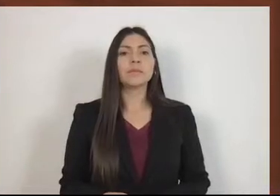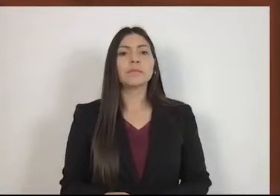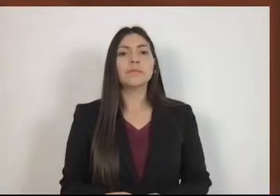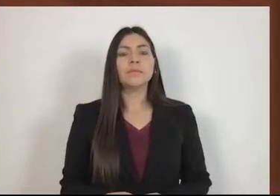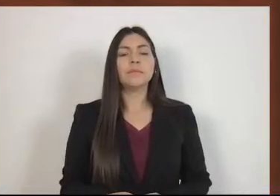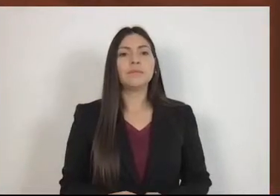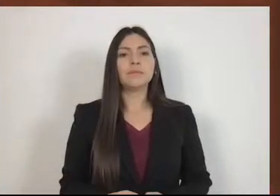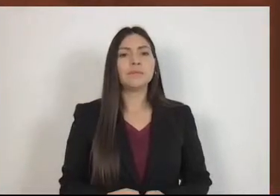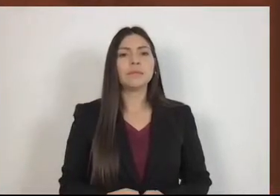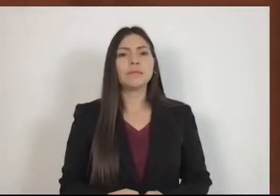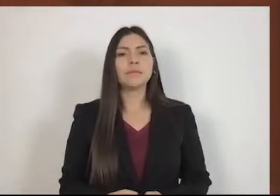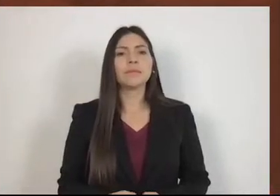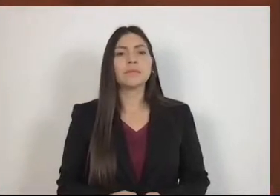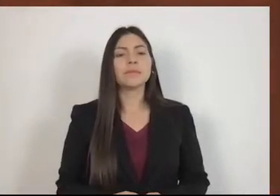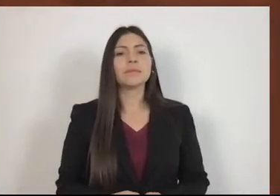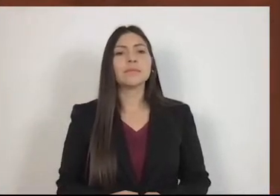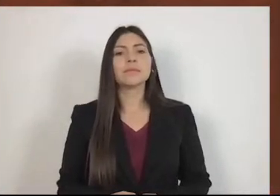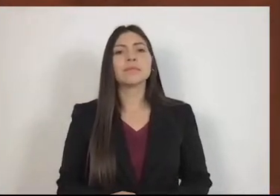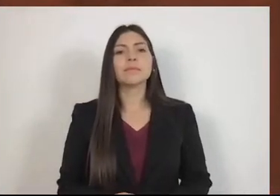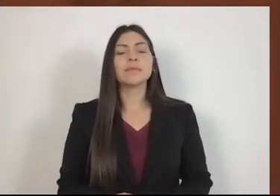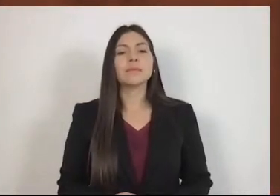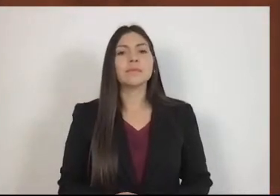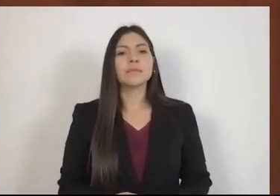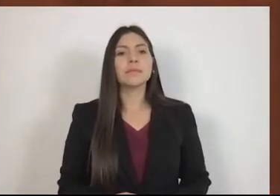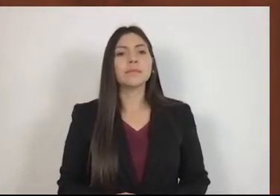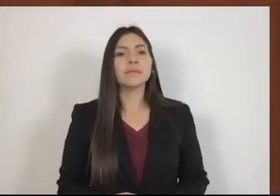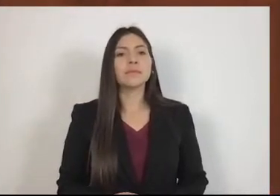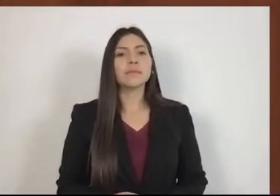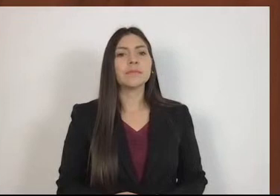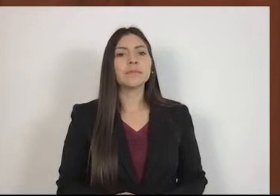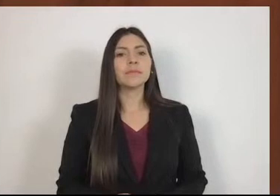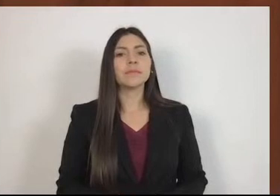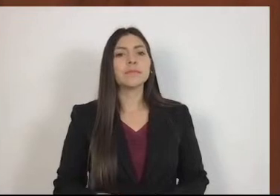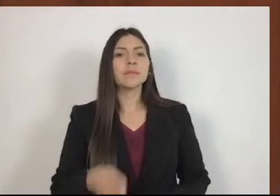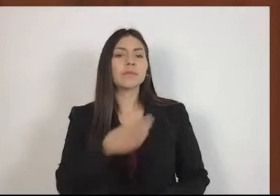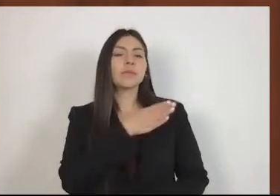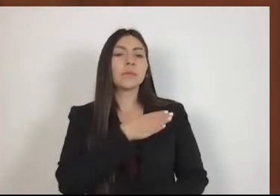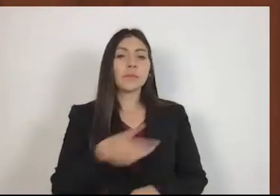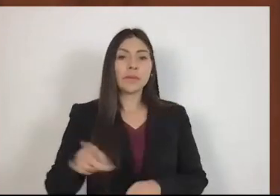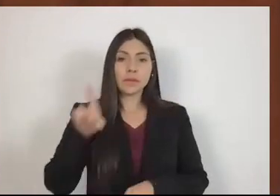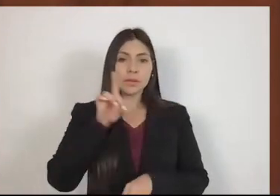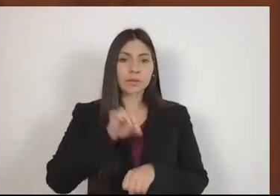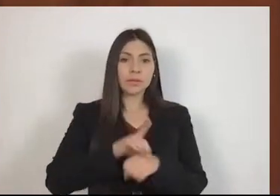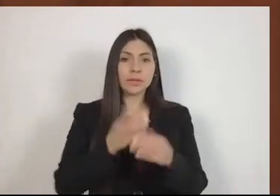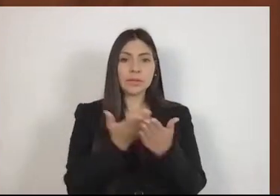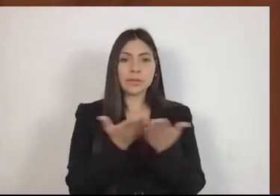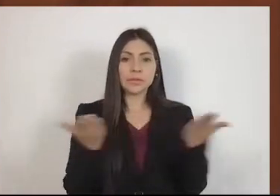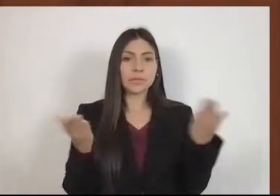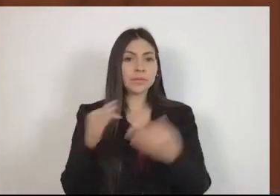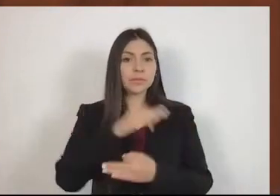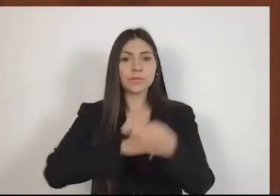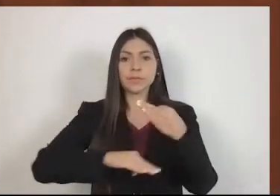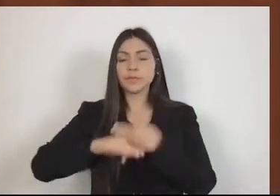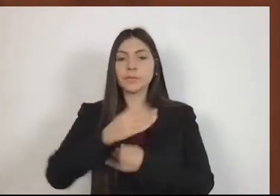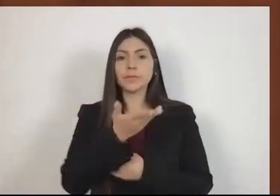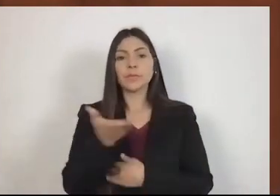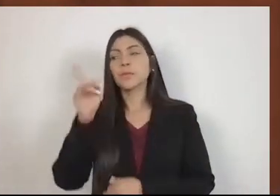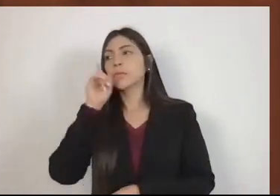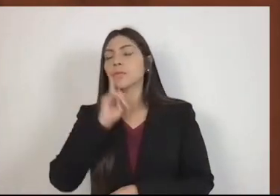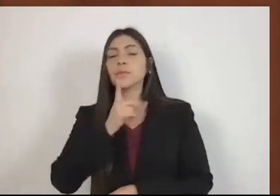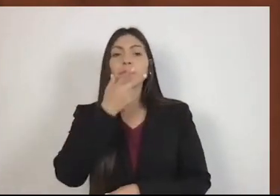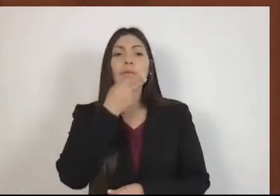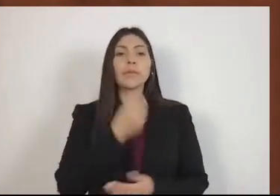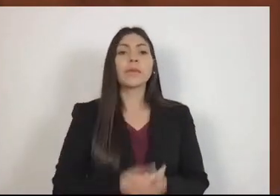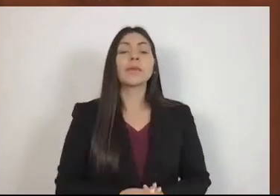Muy buenos días tengan todas y todos ustedes. Con el permiso de la mesa directiva,